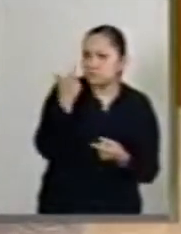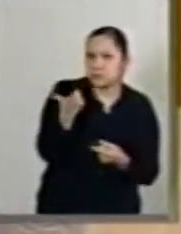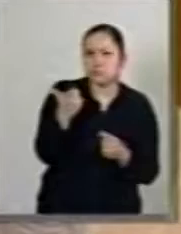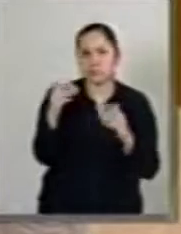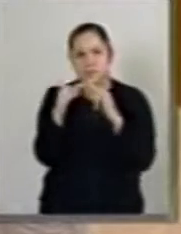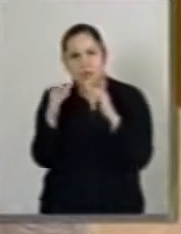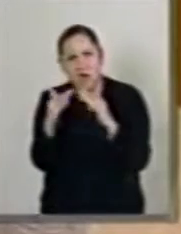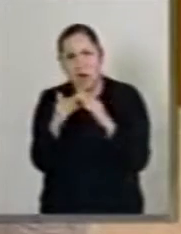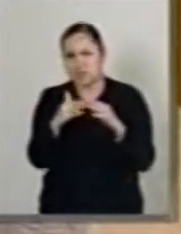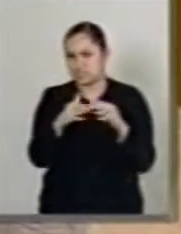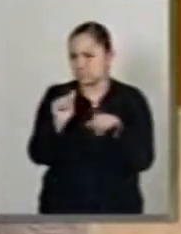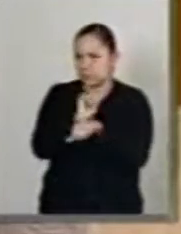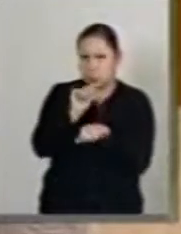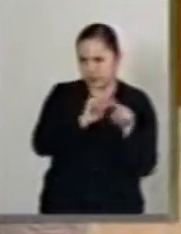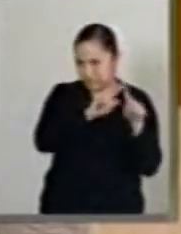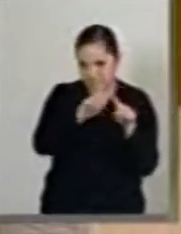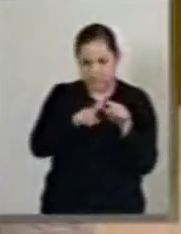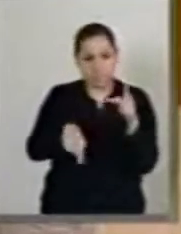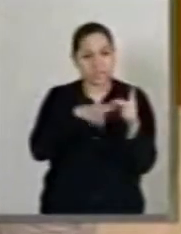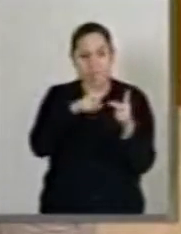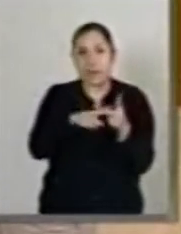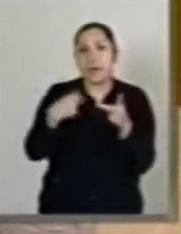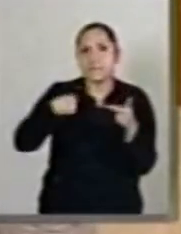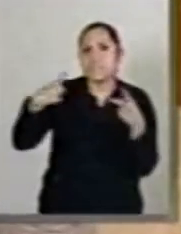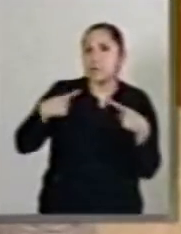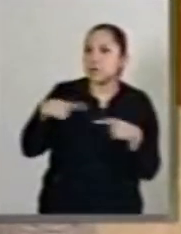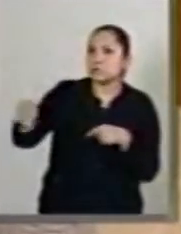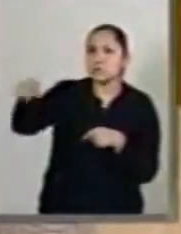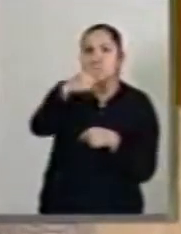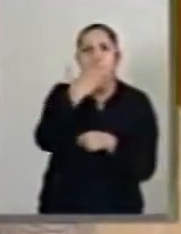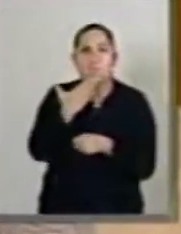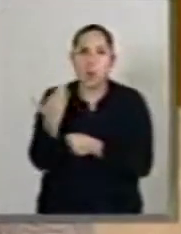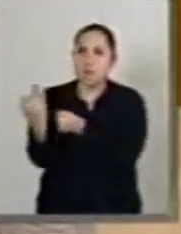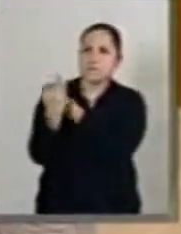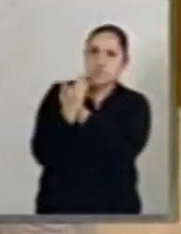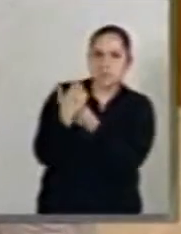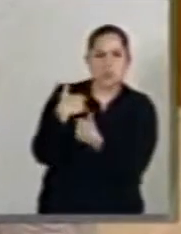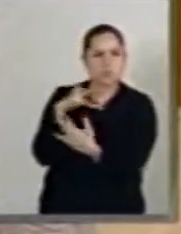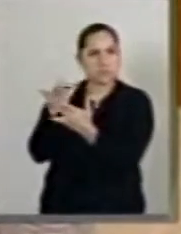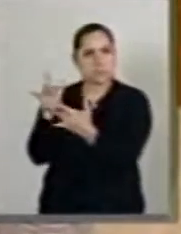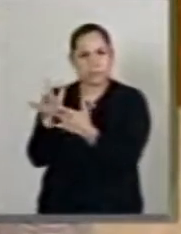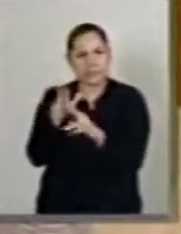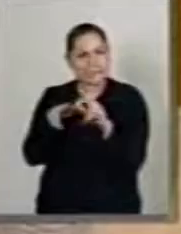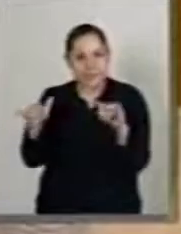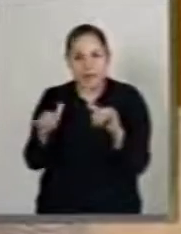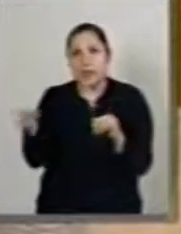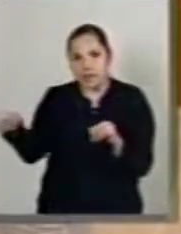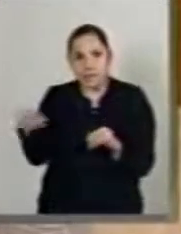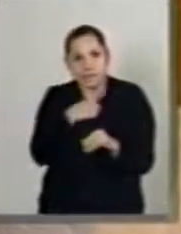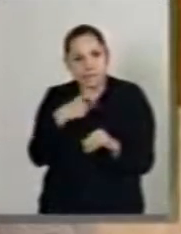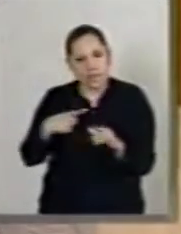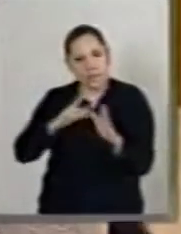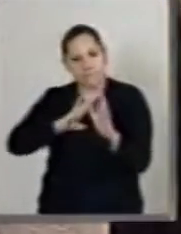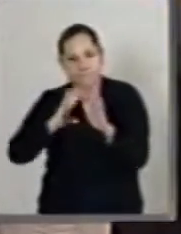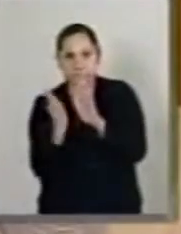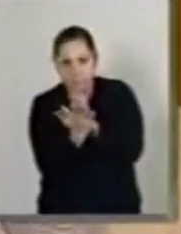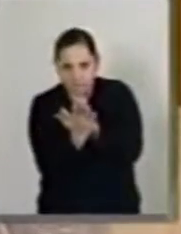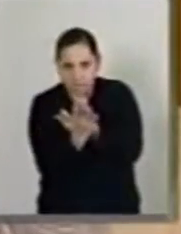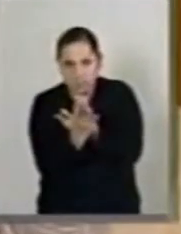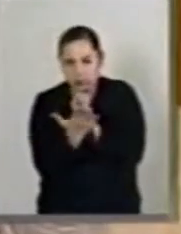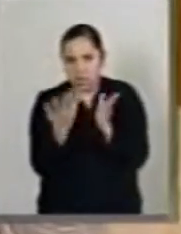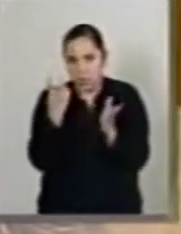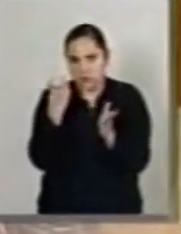que estar por ley en el contenido de la iniciativa y después, obviamente, de la ley.